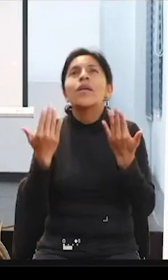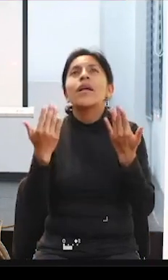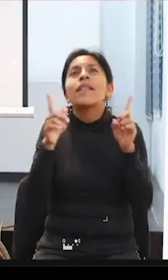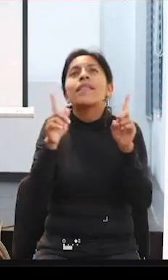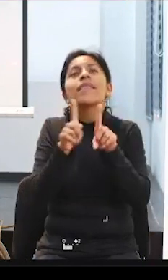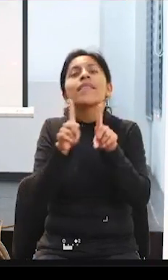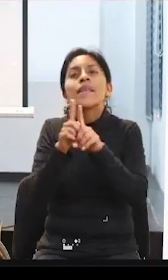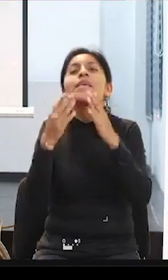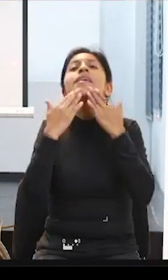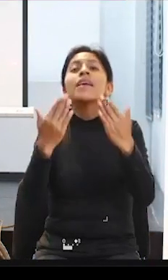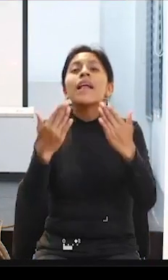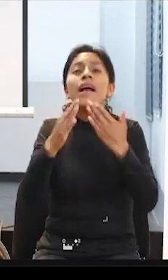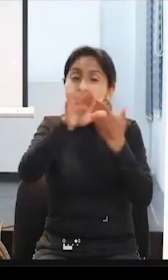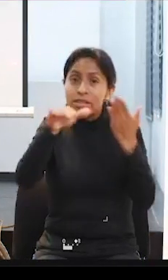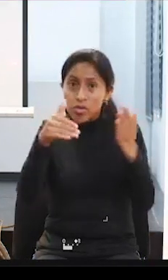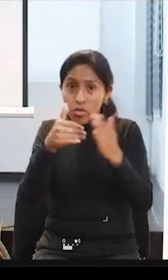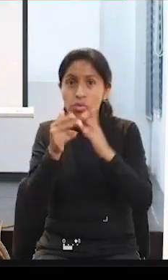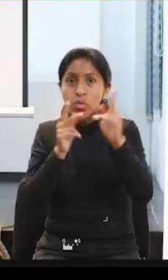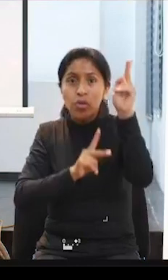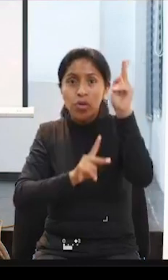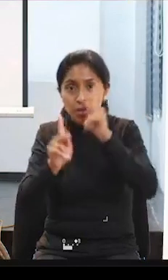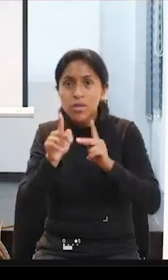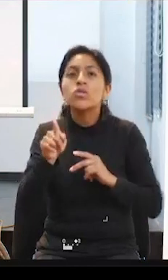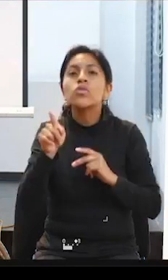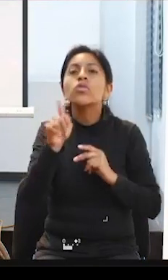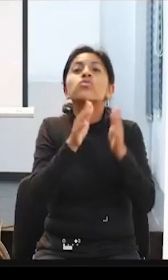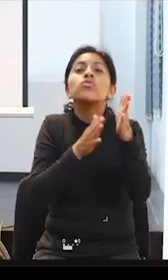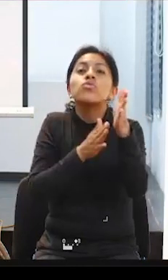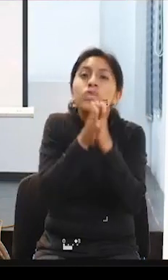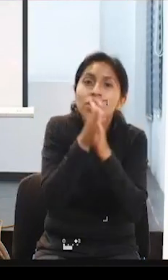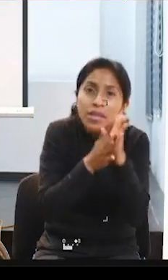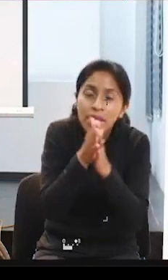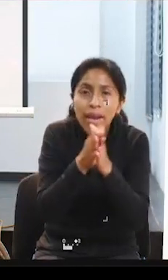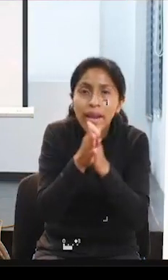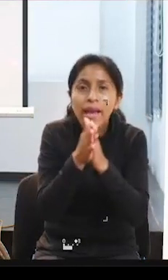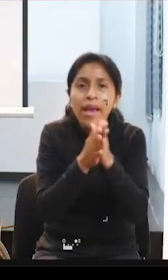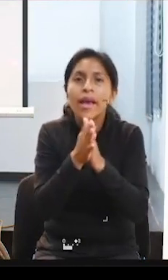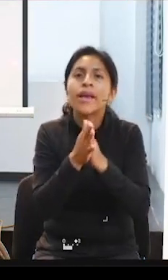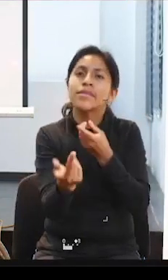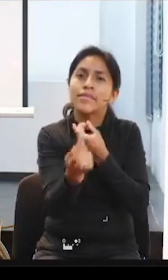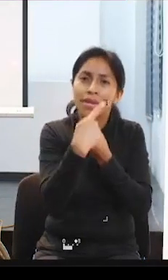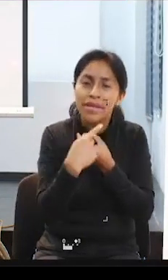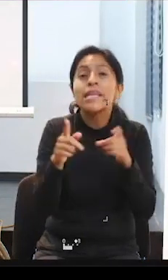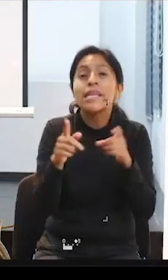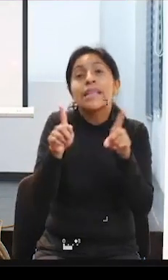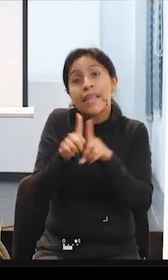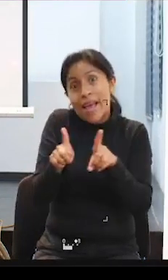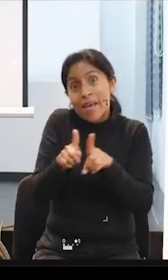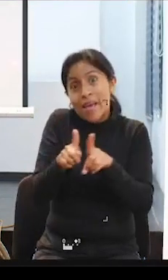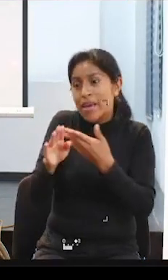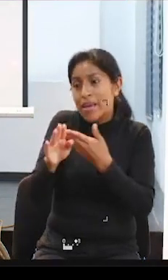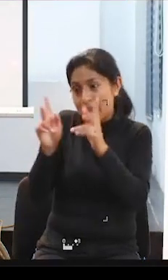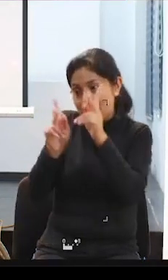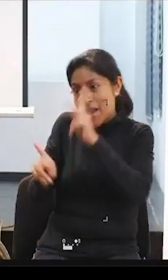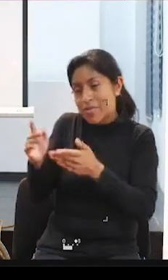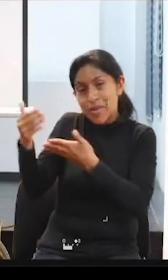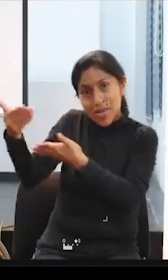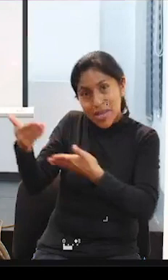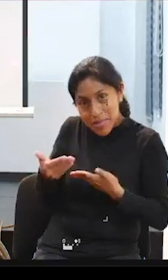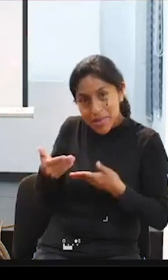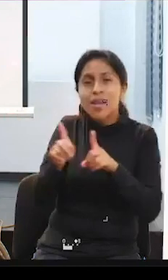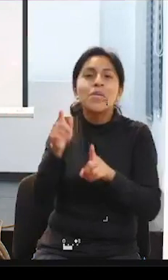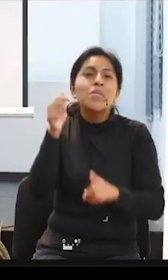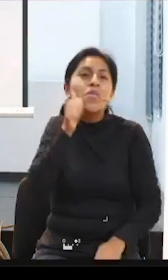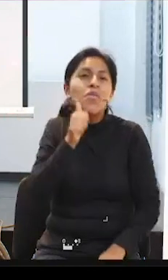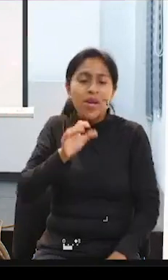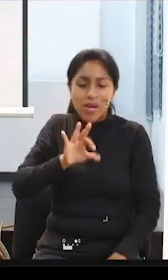a todos los que nos acompañáis el interés y la participación. Por supuesto a nuestras invitadas y a Felisa y a Guaira